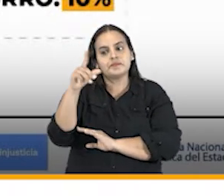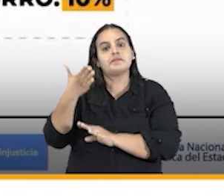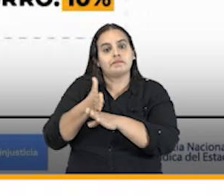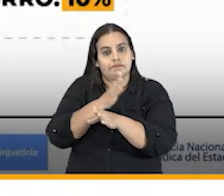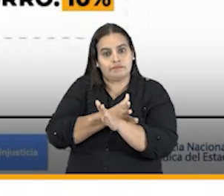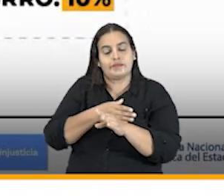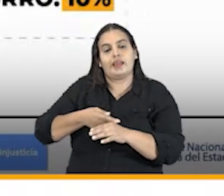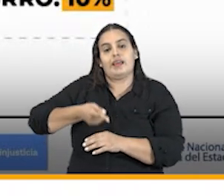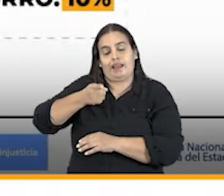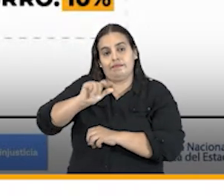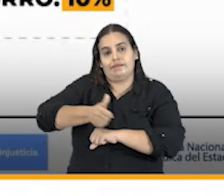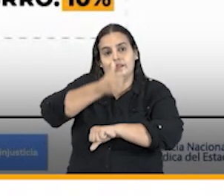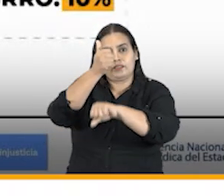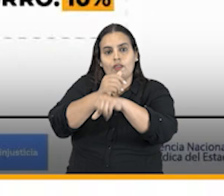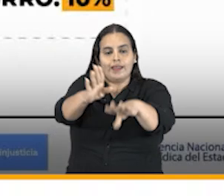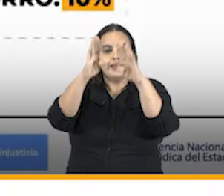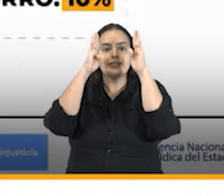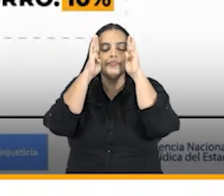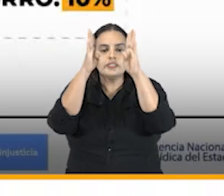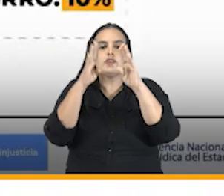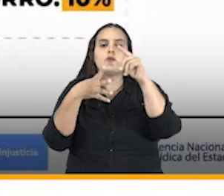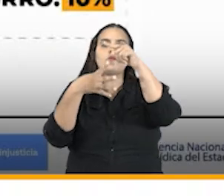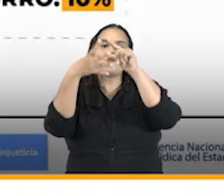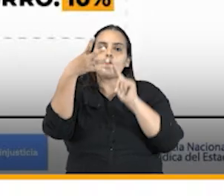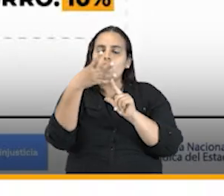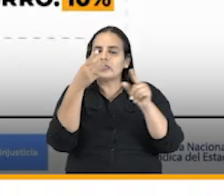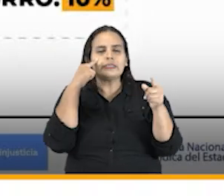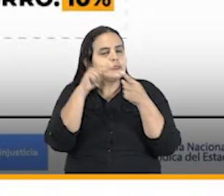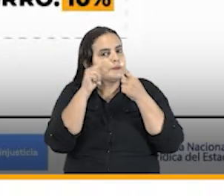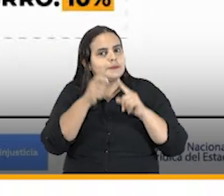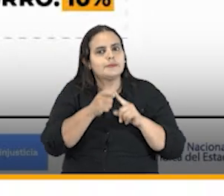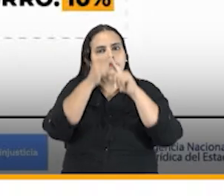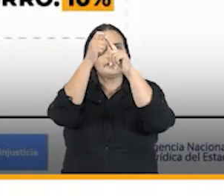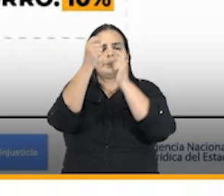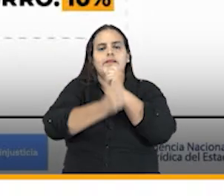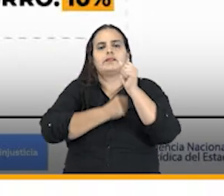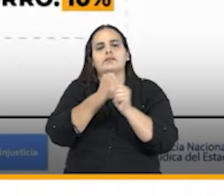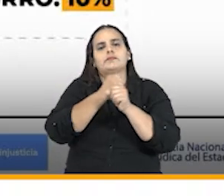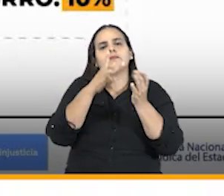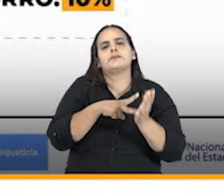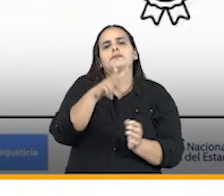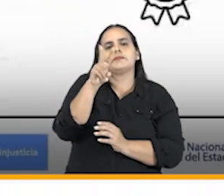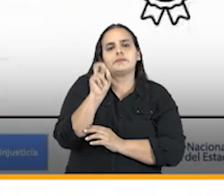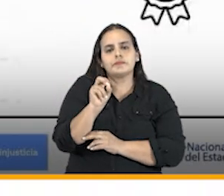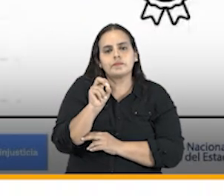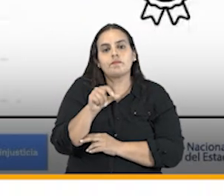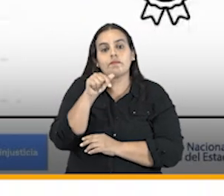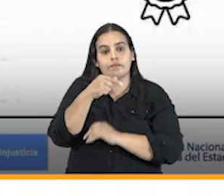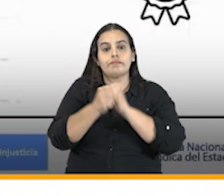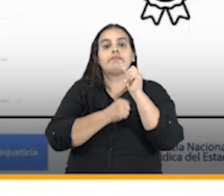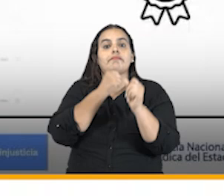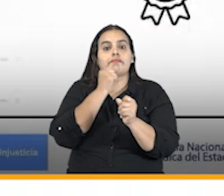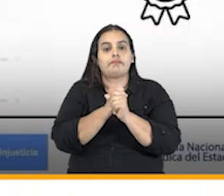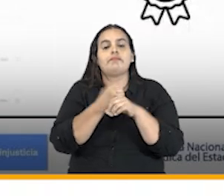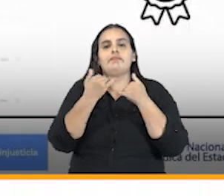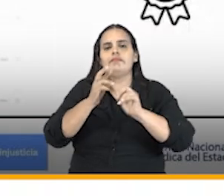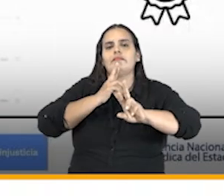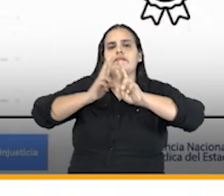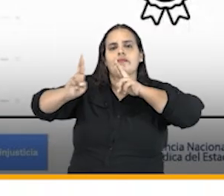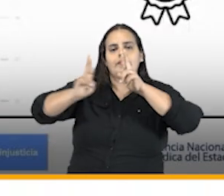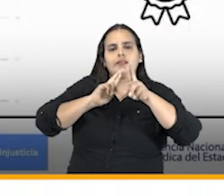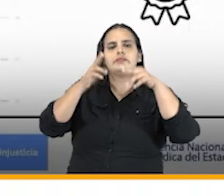director general la atención de cuatro casos especialmente durante el año 2020 este año nos trajo como